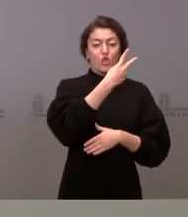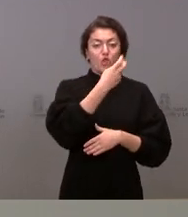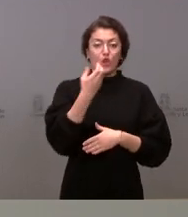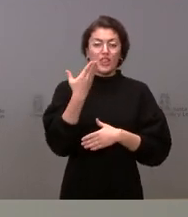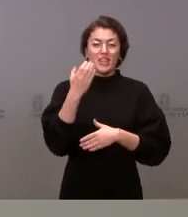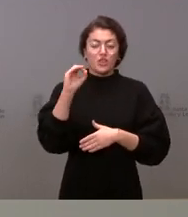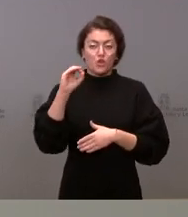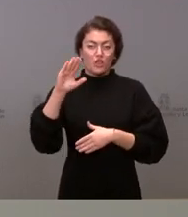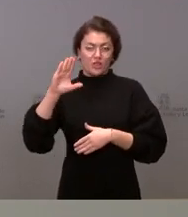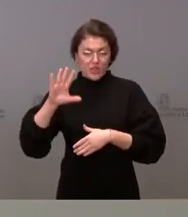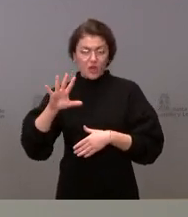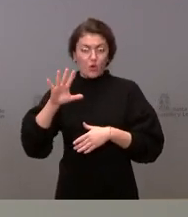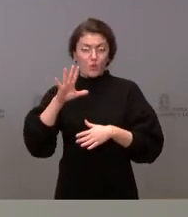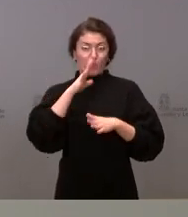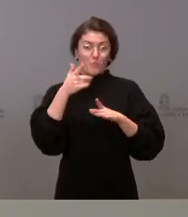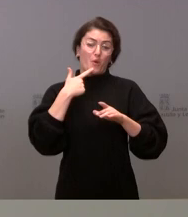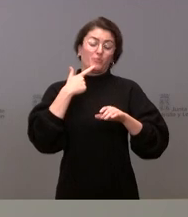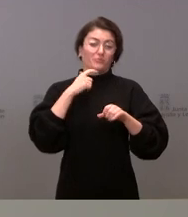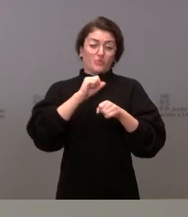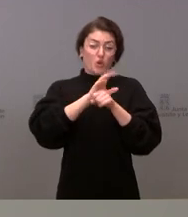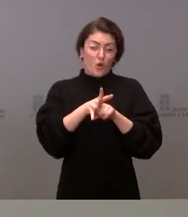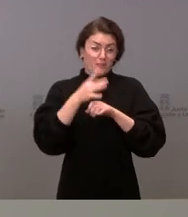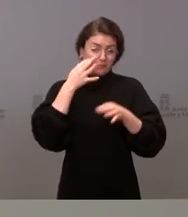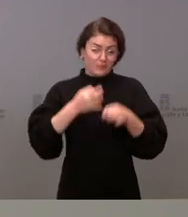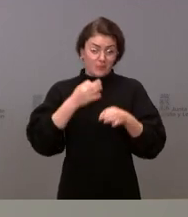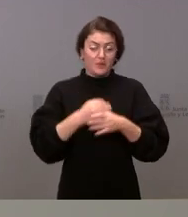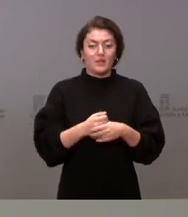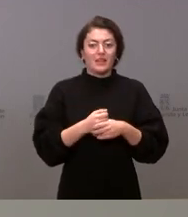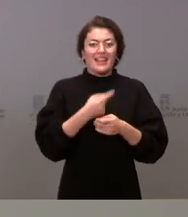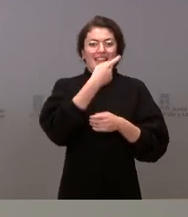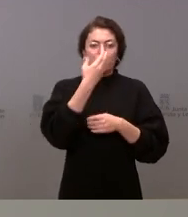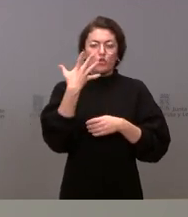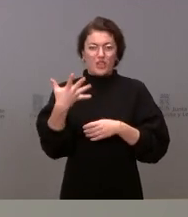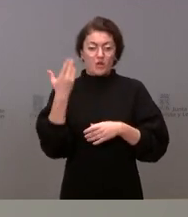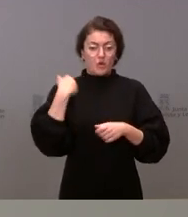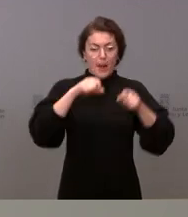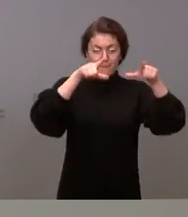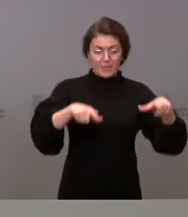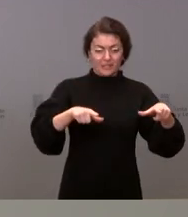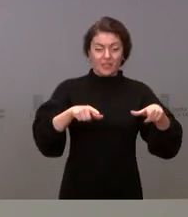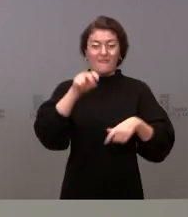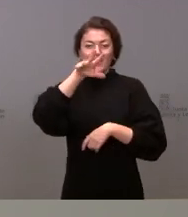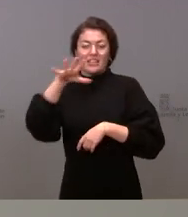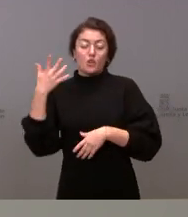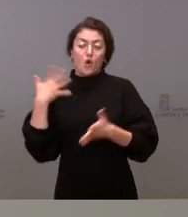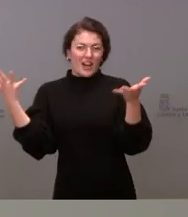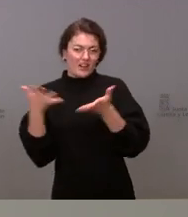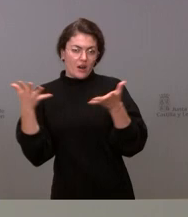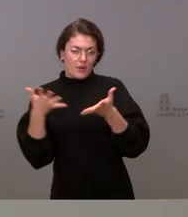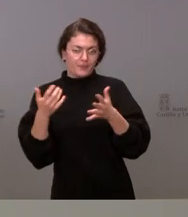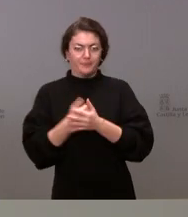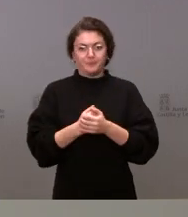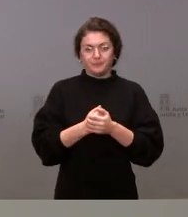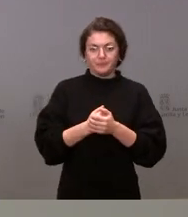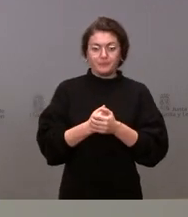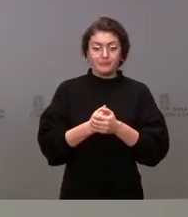ingresados en COVID confirmados. 180 de ellos están en la planta y 25 están en unidades de críticos. Es una cantidad que